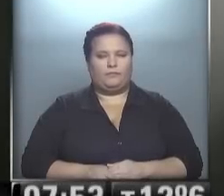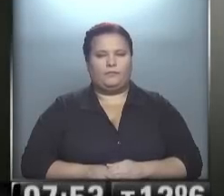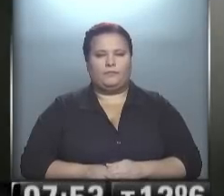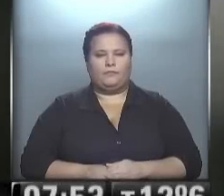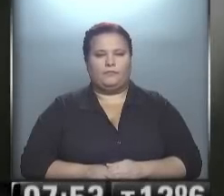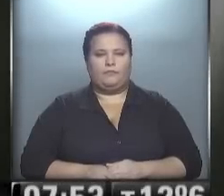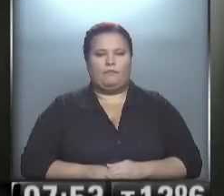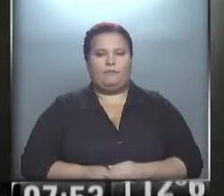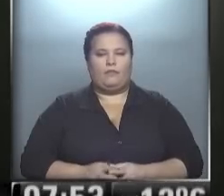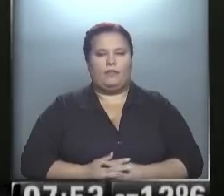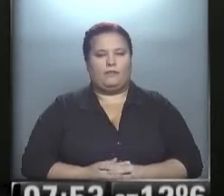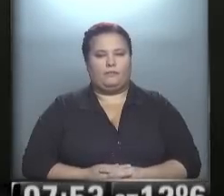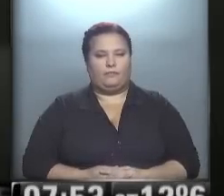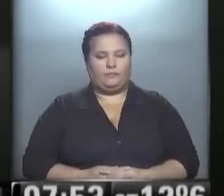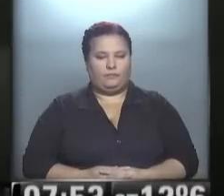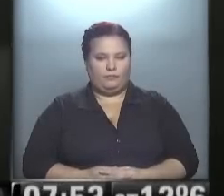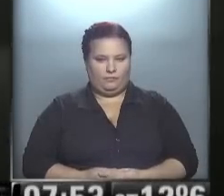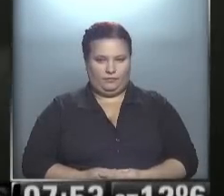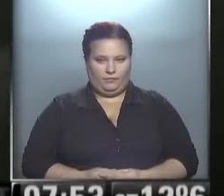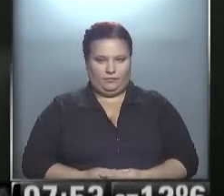¡Yo! ¡Vinzo!